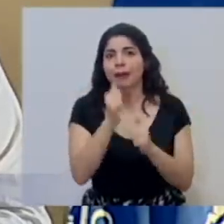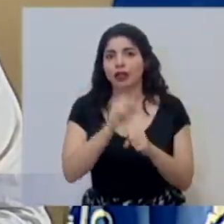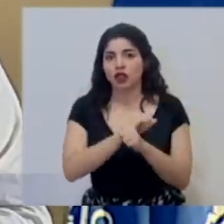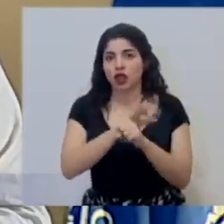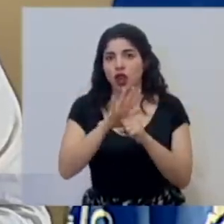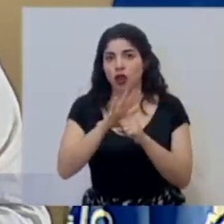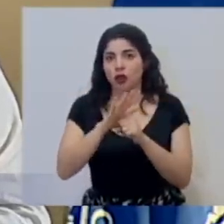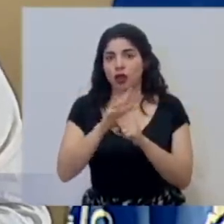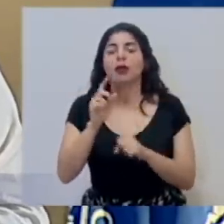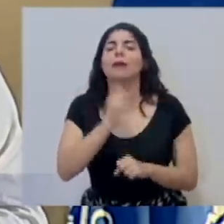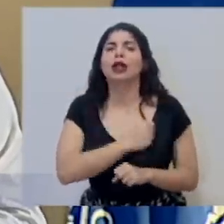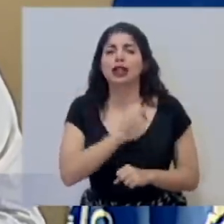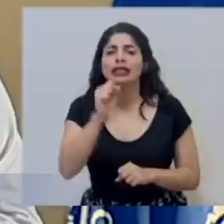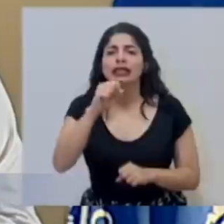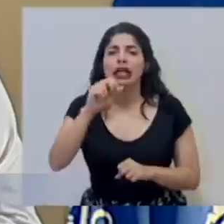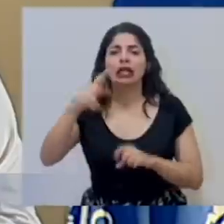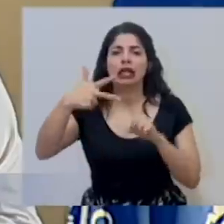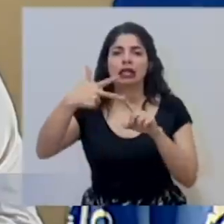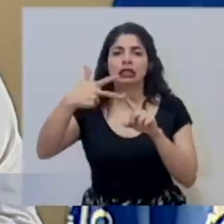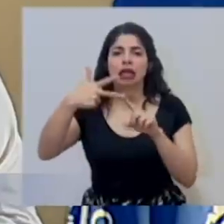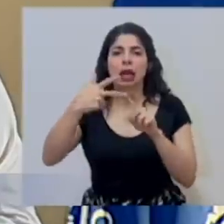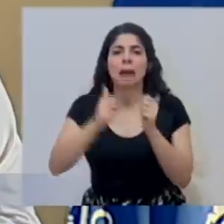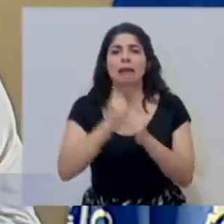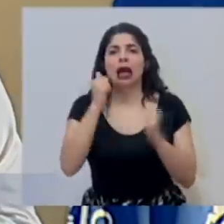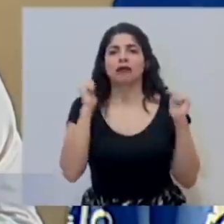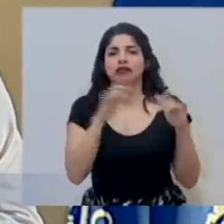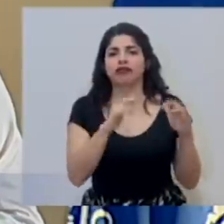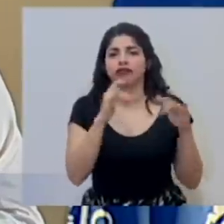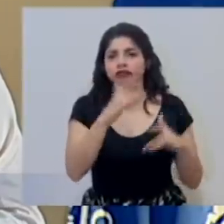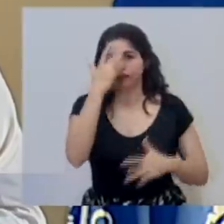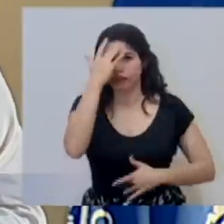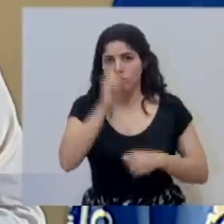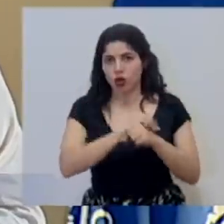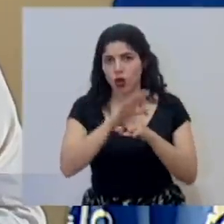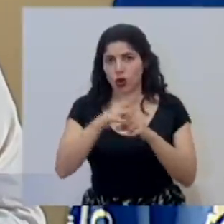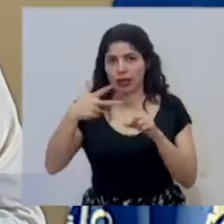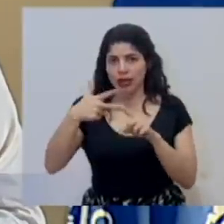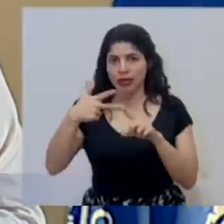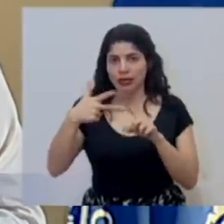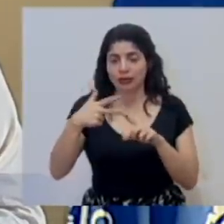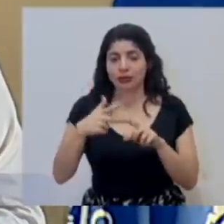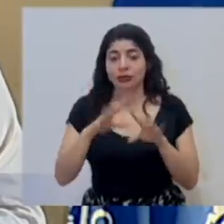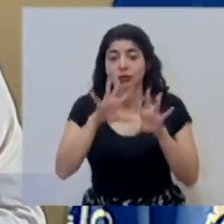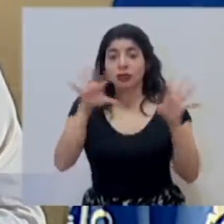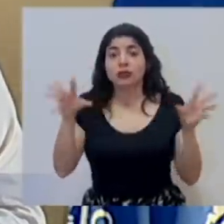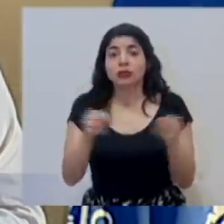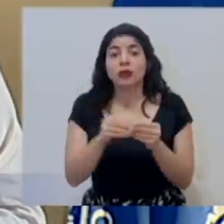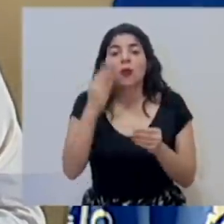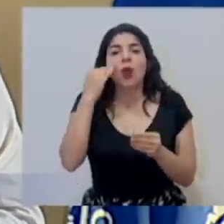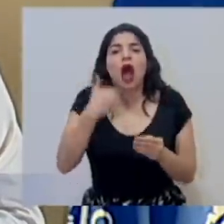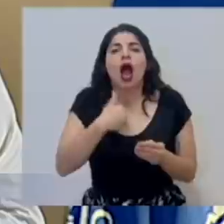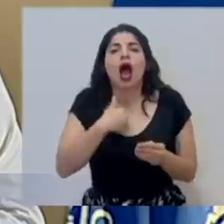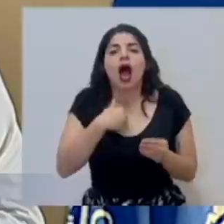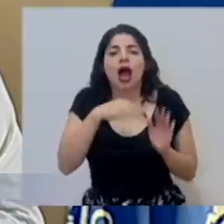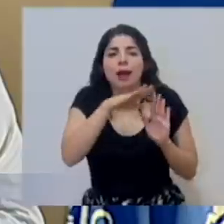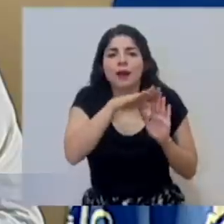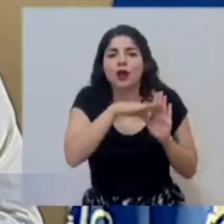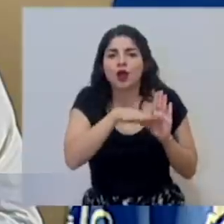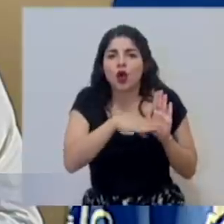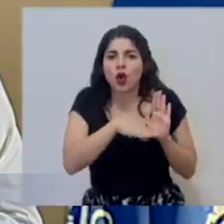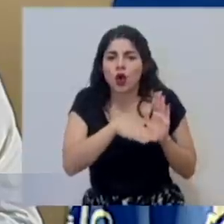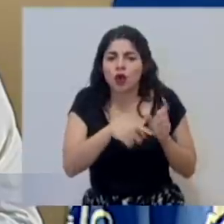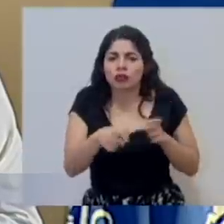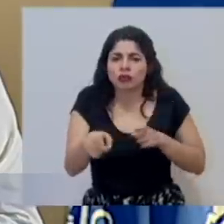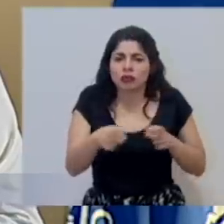casos de COVID. Perdón, sí, el tercero donde se están recibiendo más casos. Todo esto viene de la mano de un protocolo,